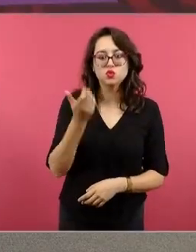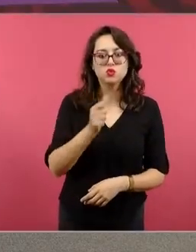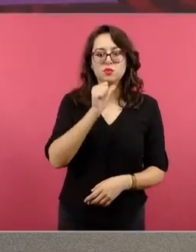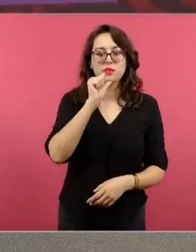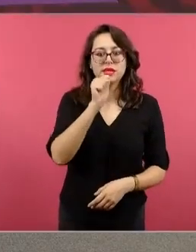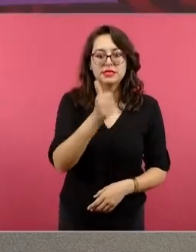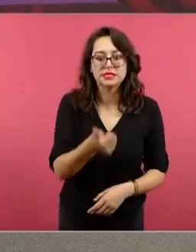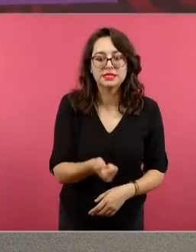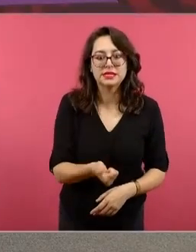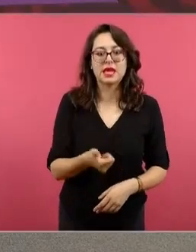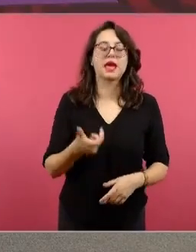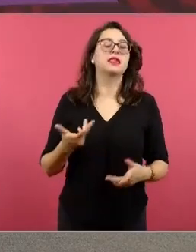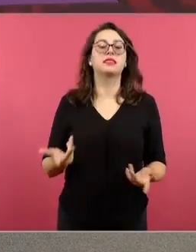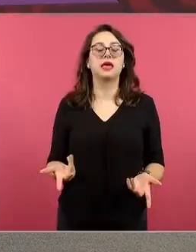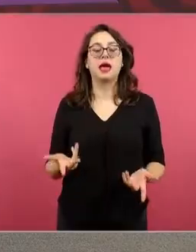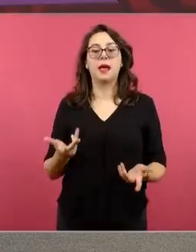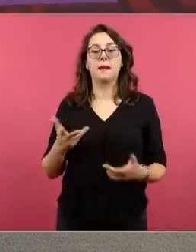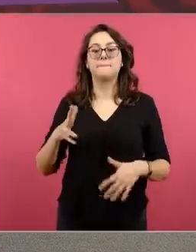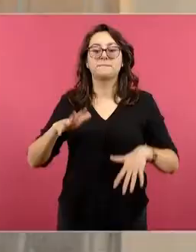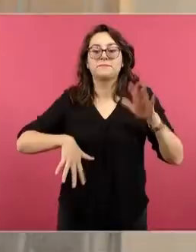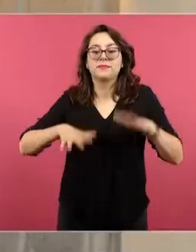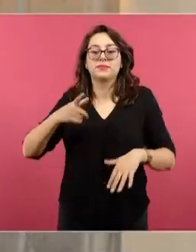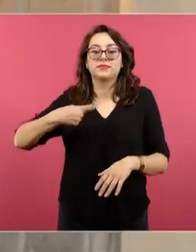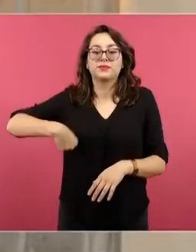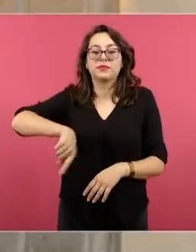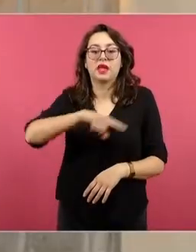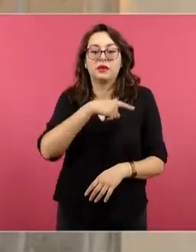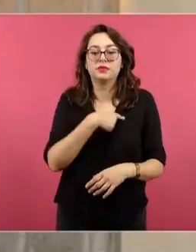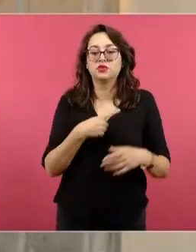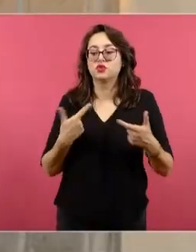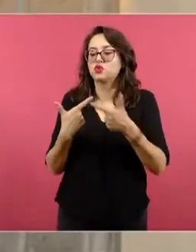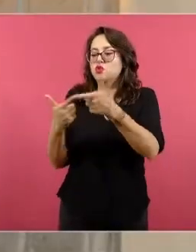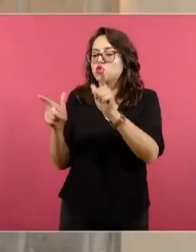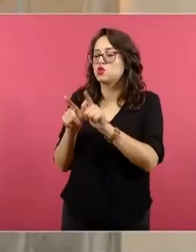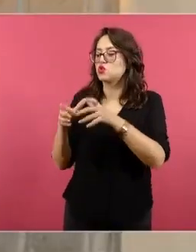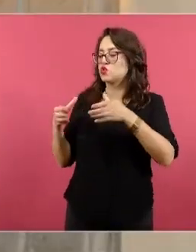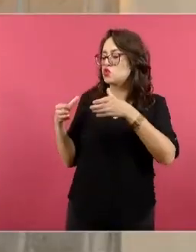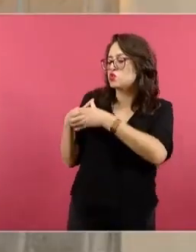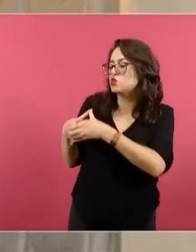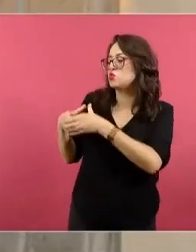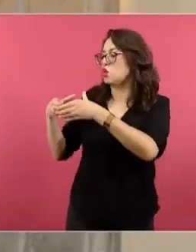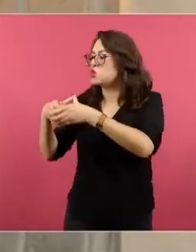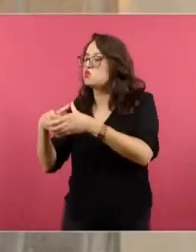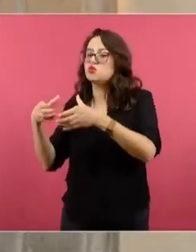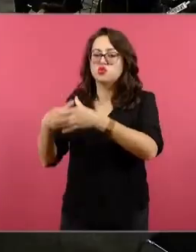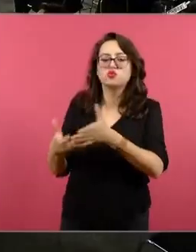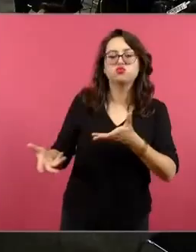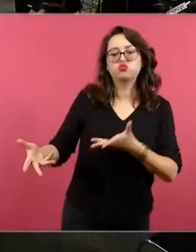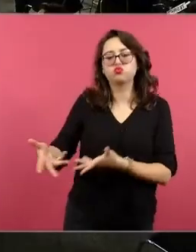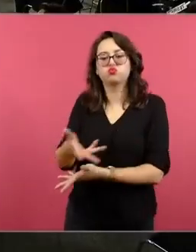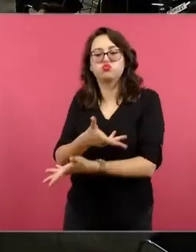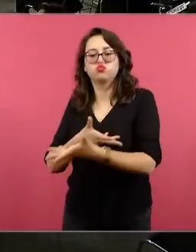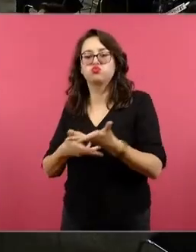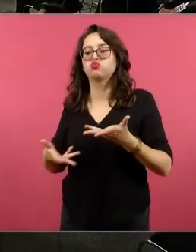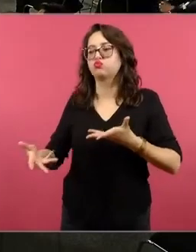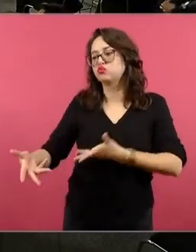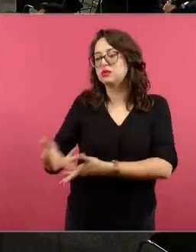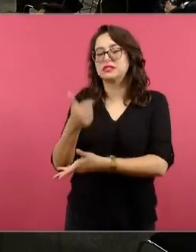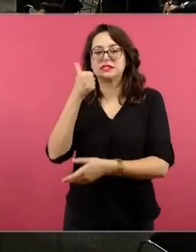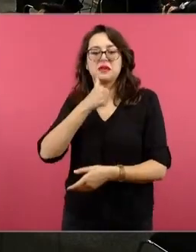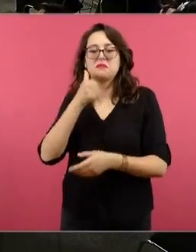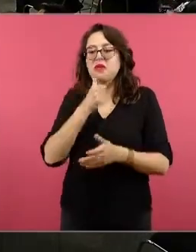como dirían los lingüistas, creadas con imaginación. Somos gruperos, andamos en el grupo, nos vamos con los chicos.